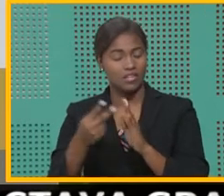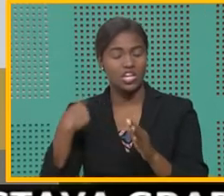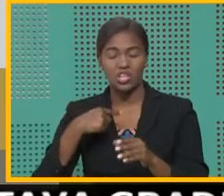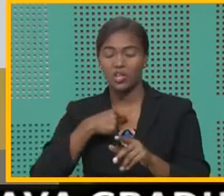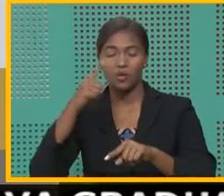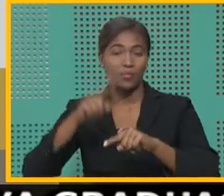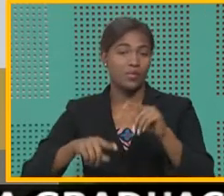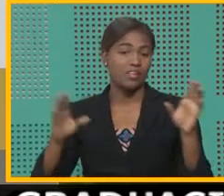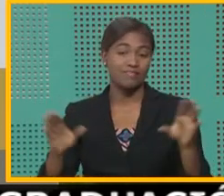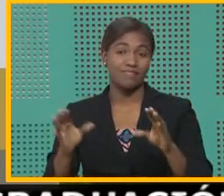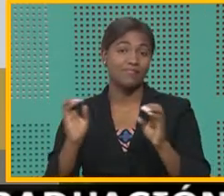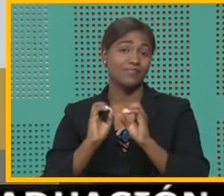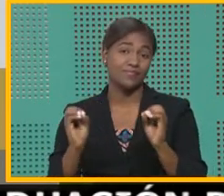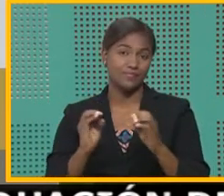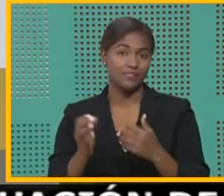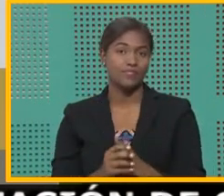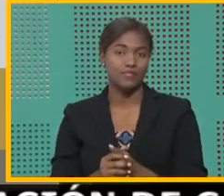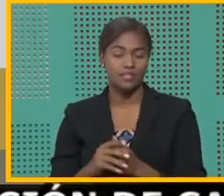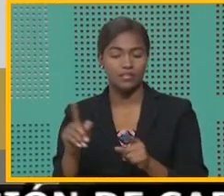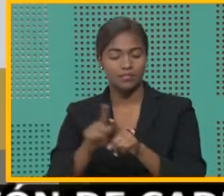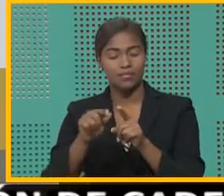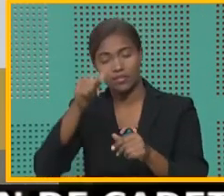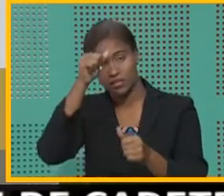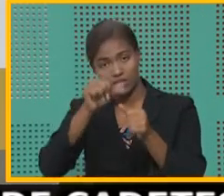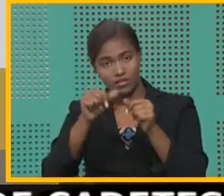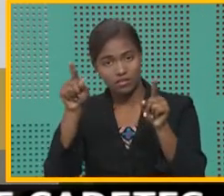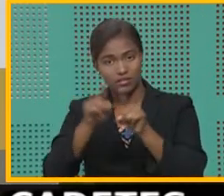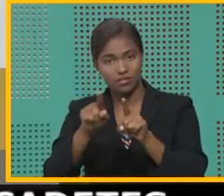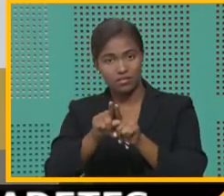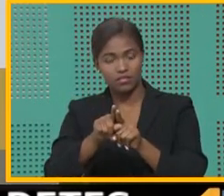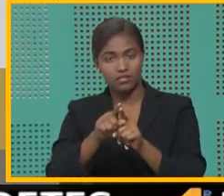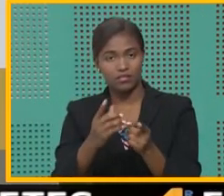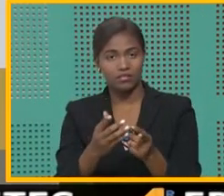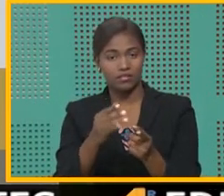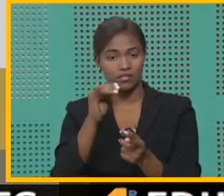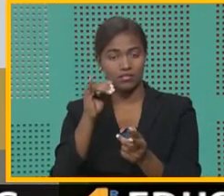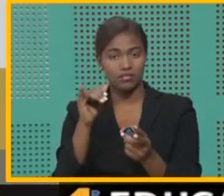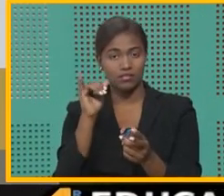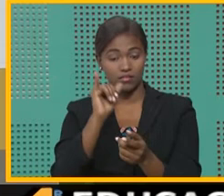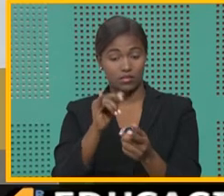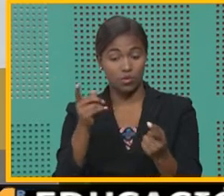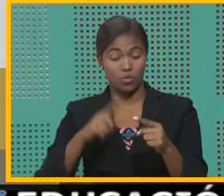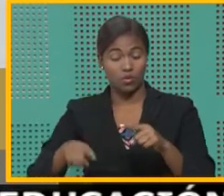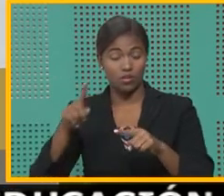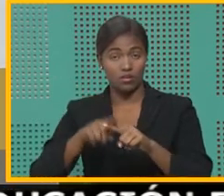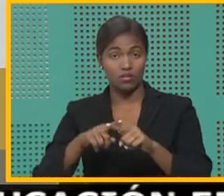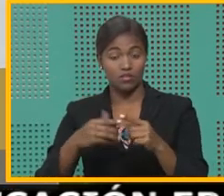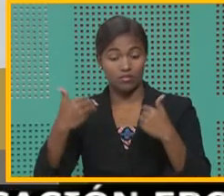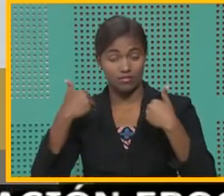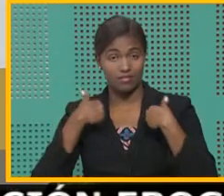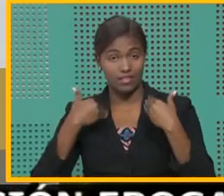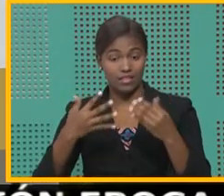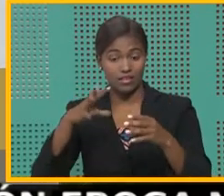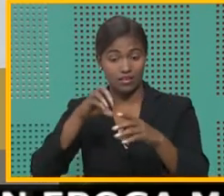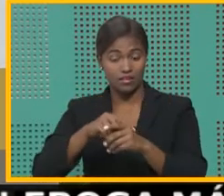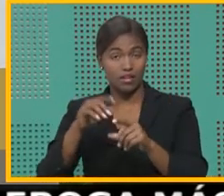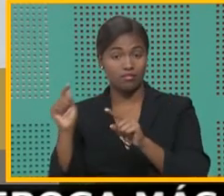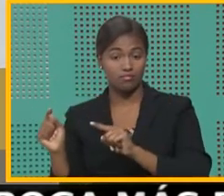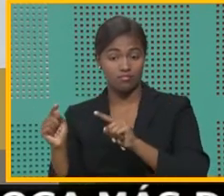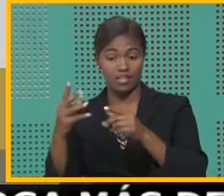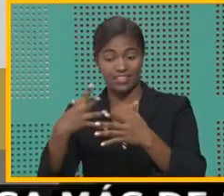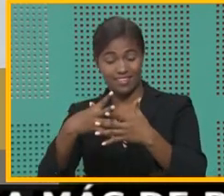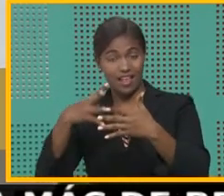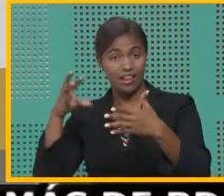hacer mucho. Y recordarles también que cuando estén en el, que vayan a